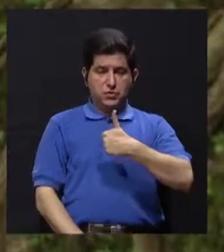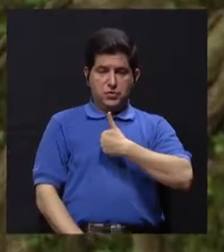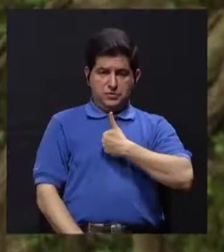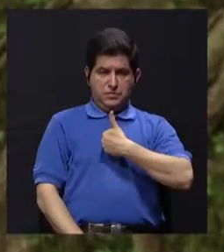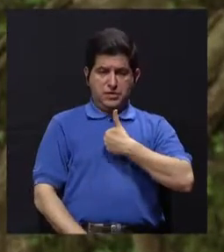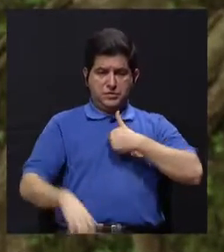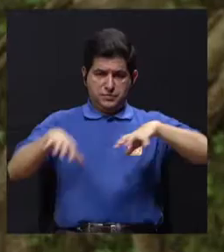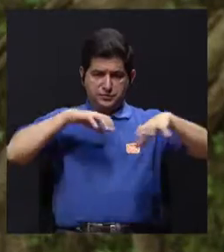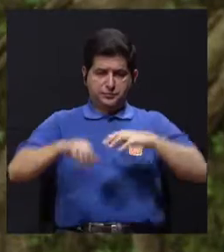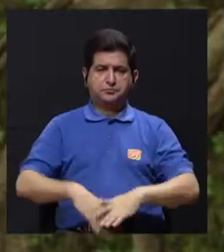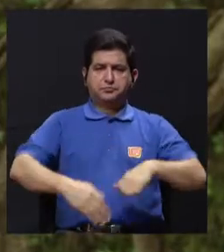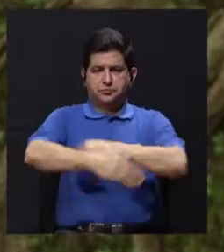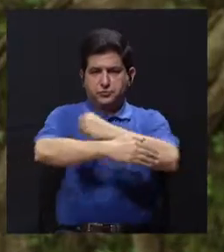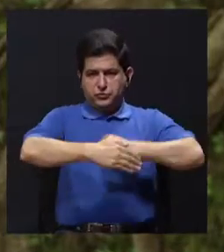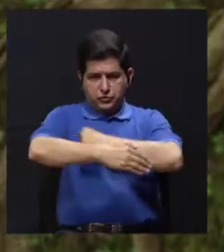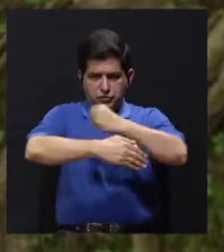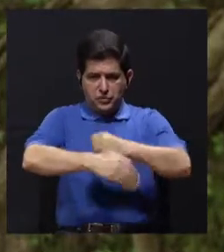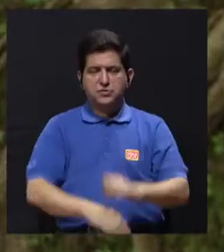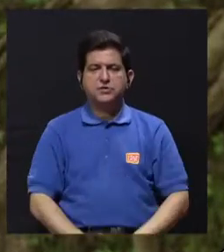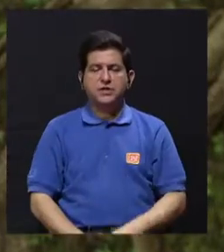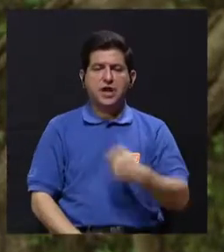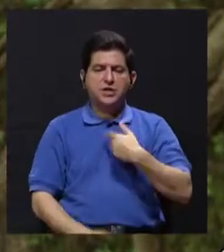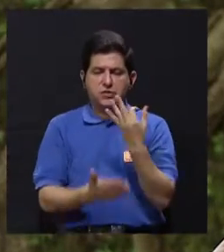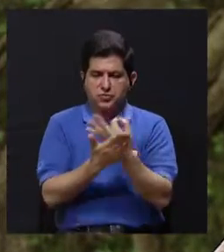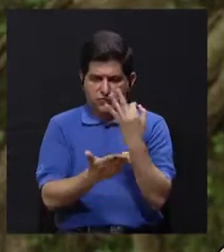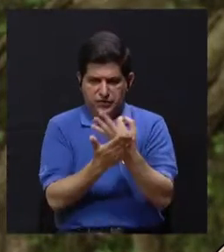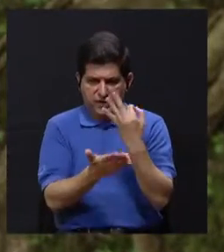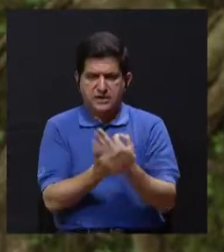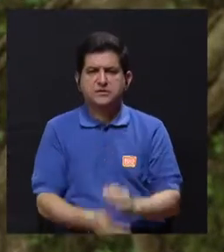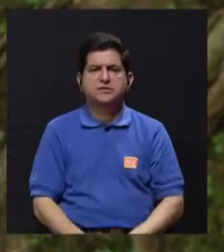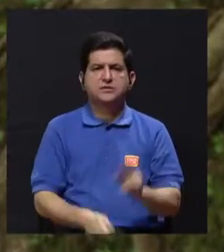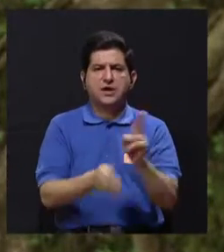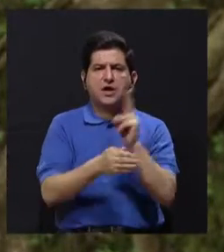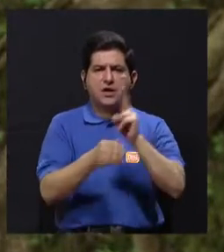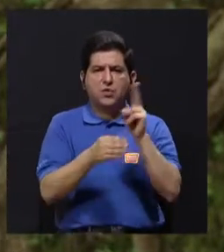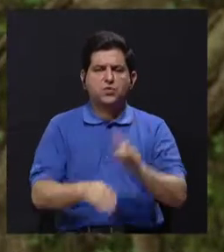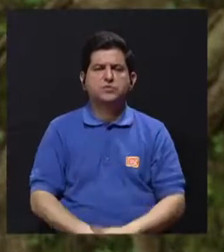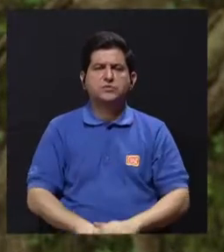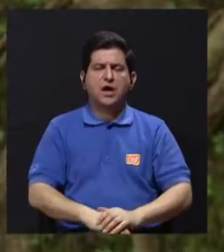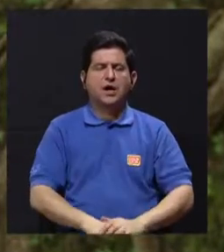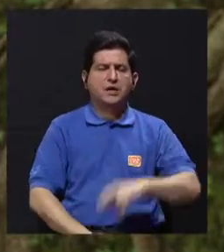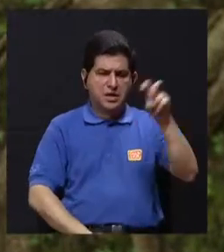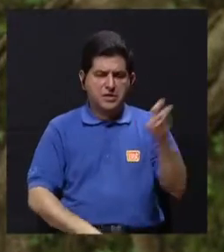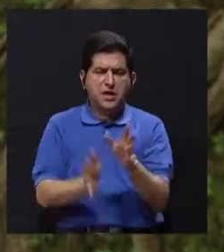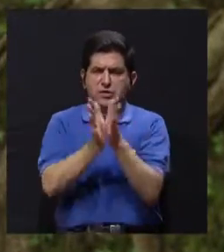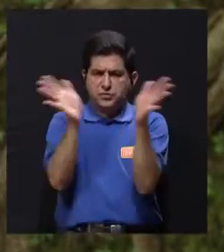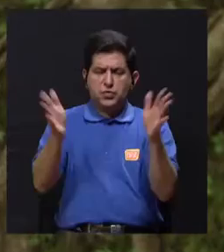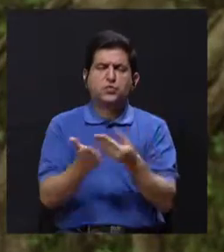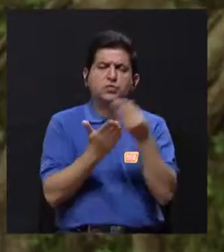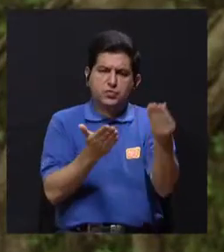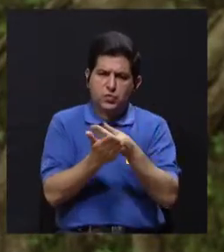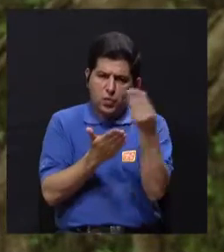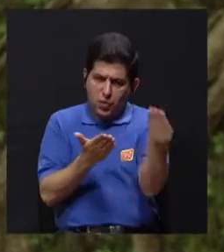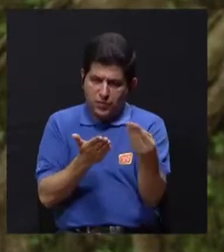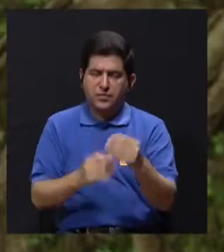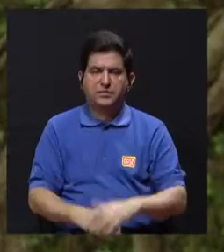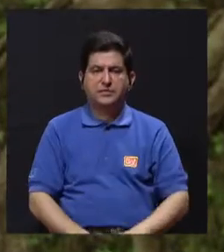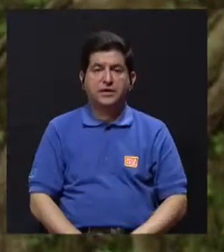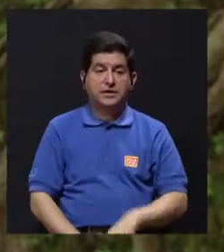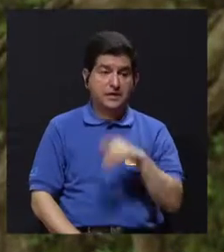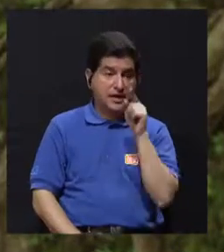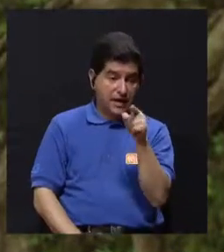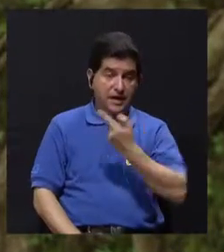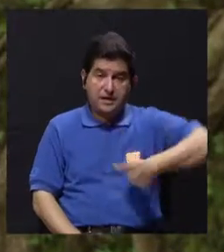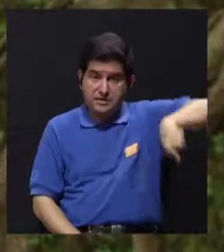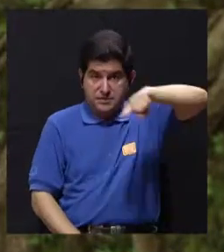mismo, cocinar, por ejemplo, manejar las finanzas, usar transporte público, hacer compras y demás,